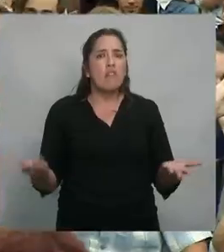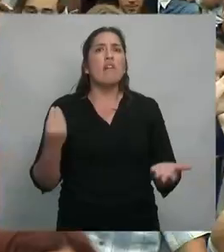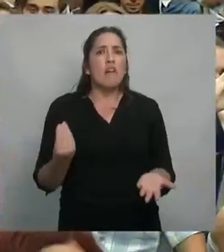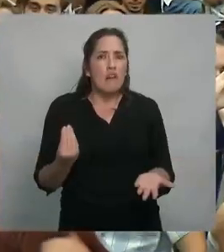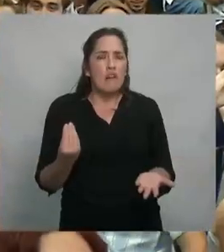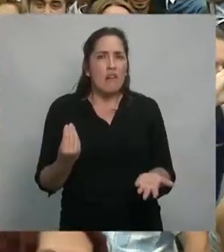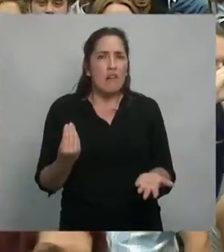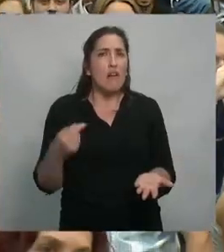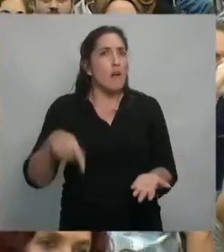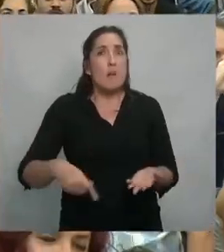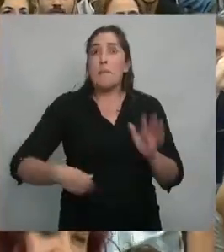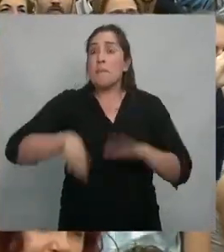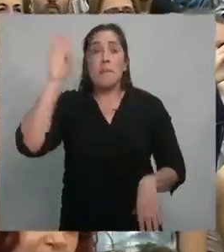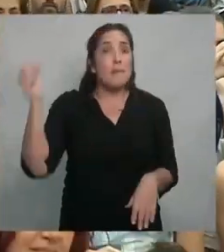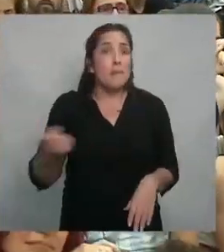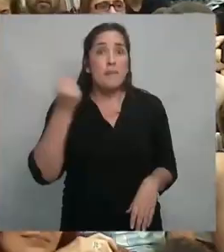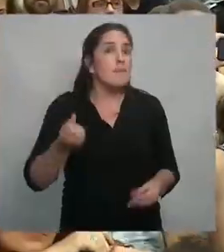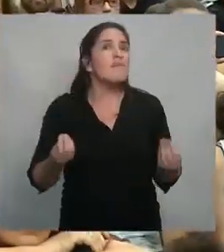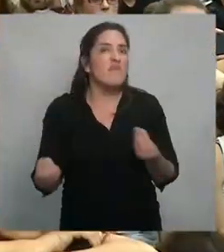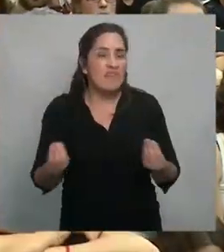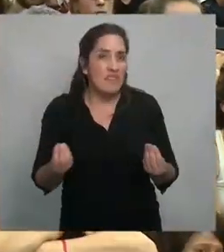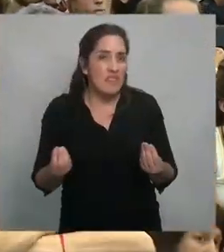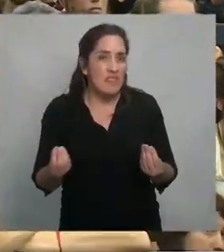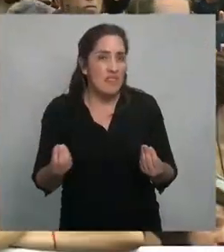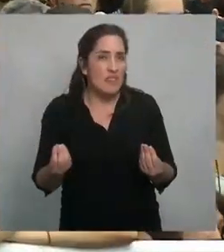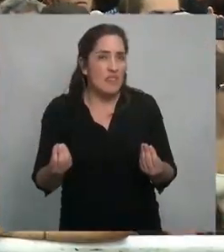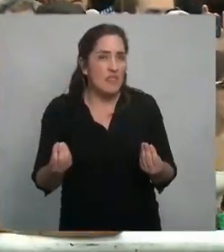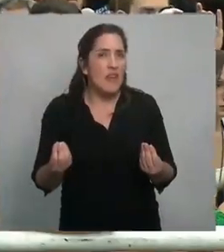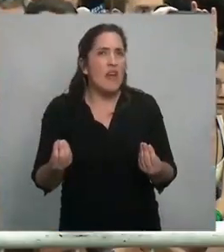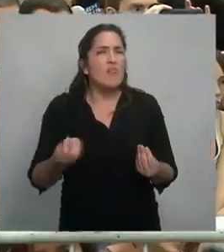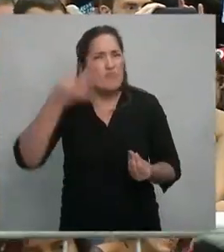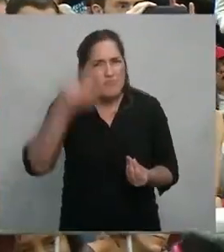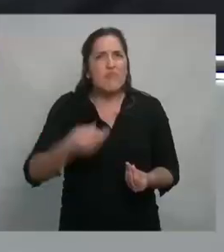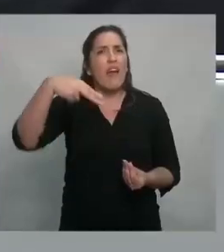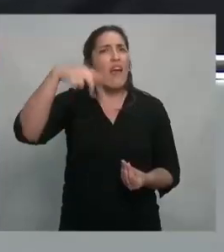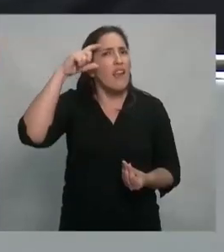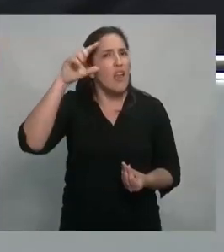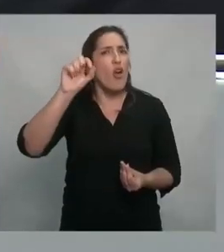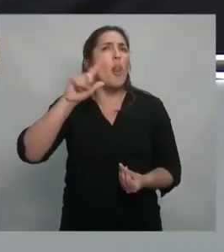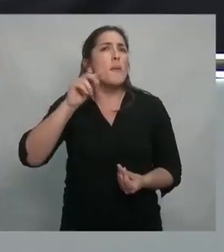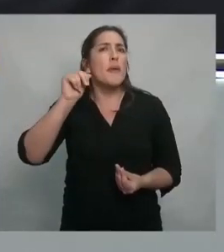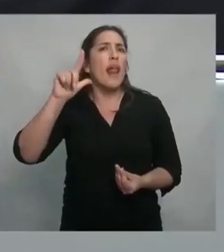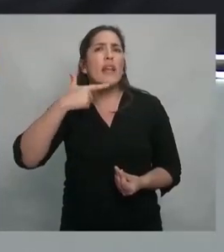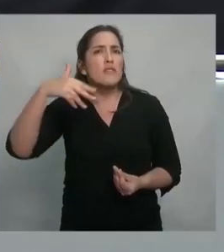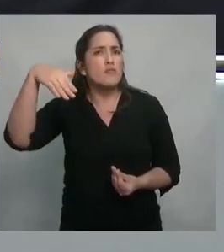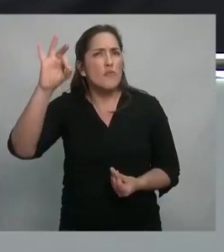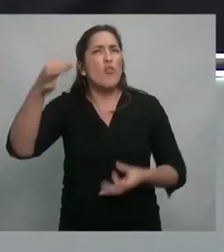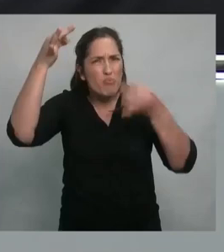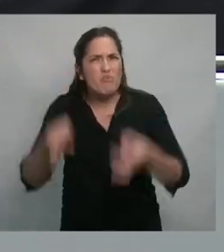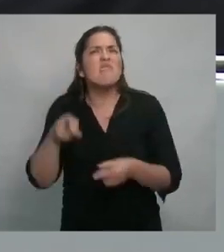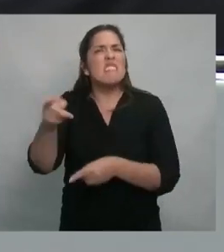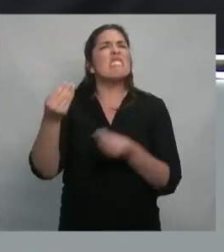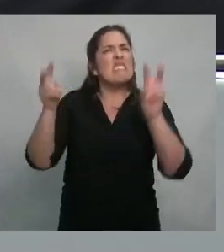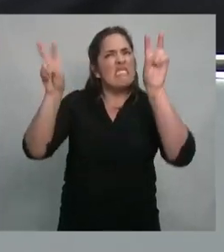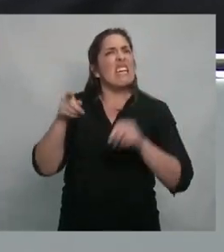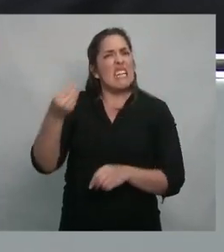esta es la cuestión más importante, ¿qué es el neoliberalismo? ¿Es